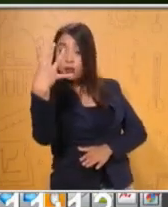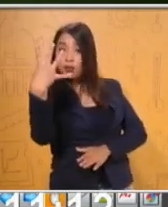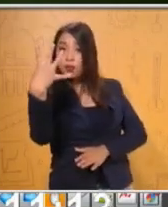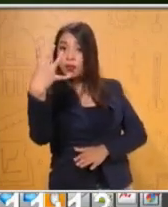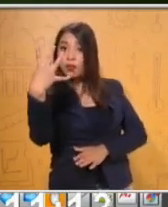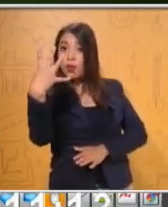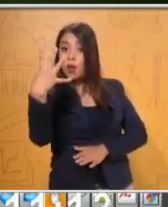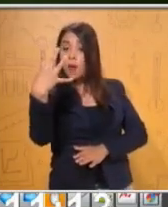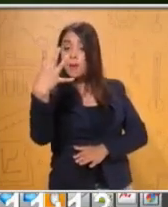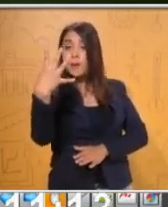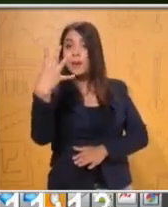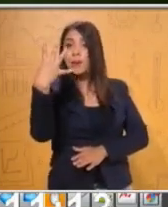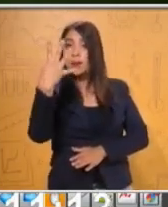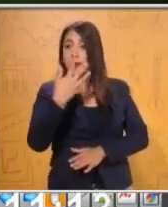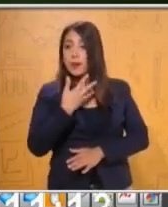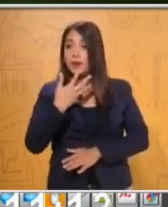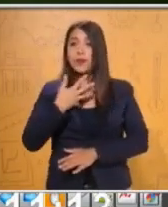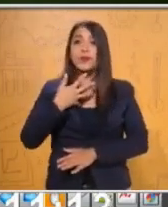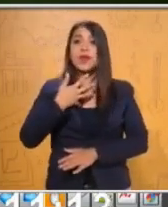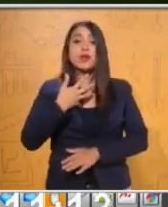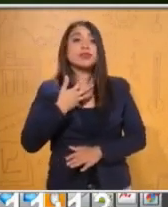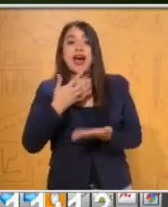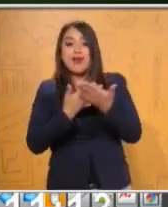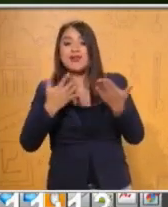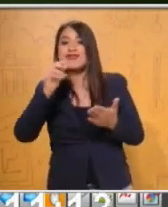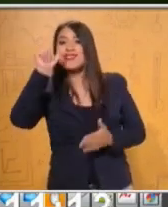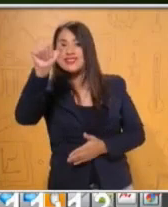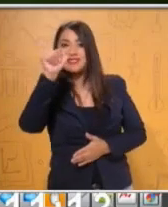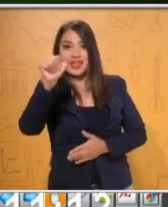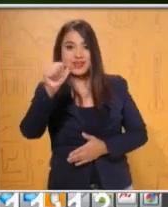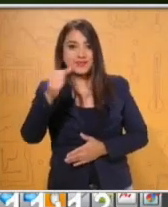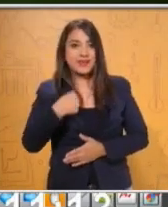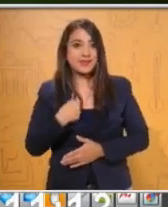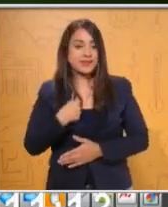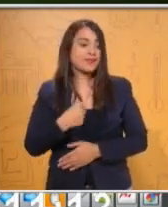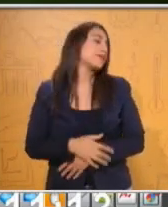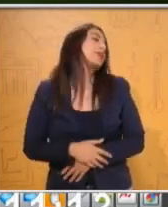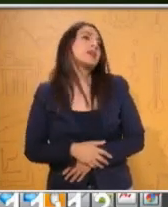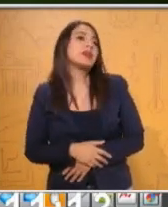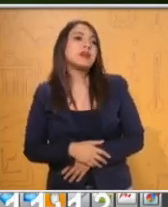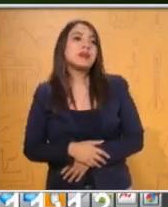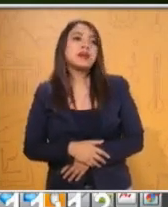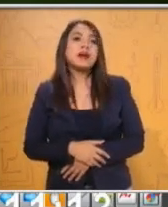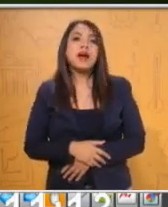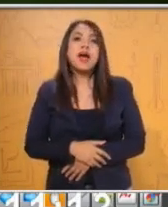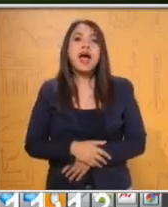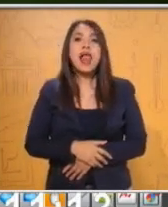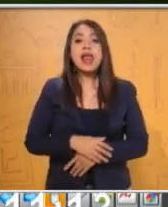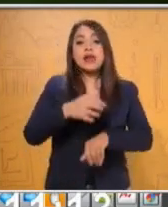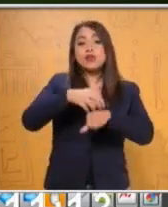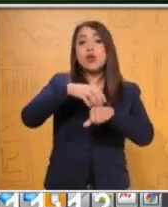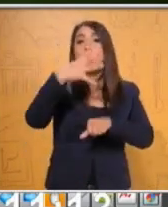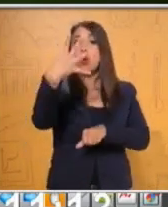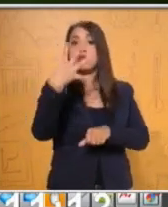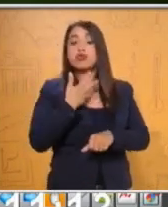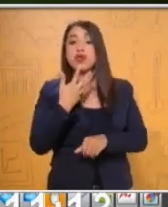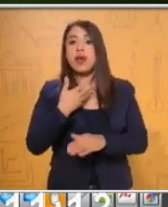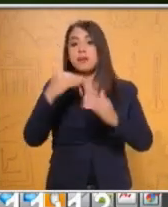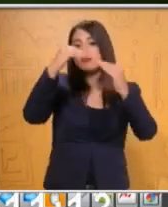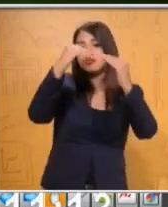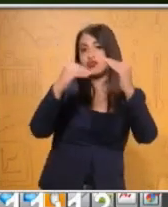En la figura tres, también disminuye... ¿Cuántos cuadros, maestro? Disminuye un cuadrito de dos por dos.